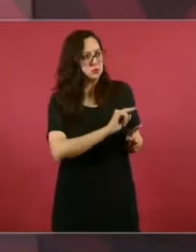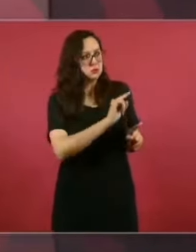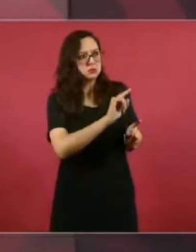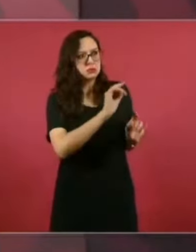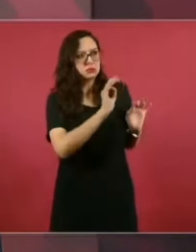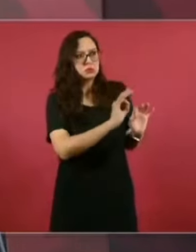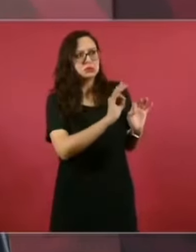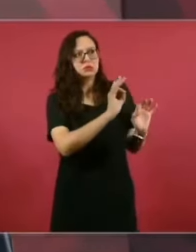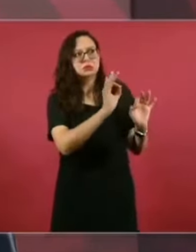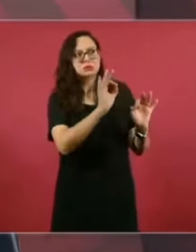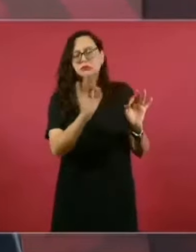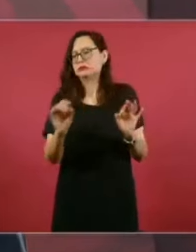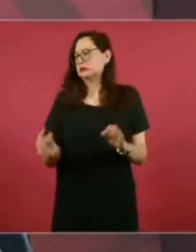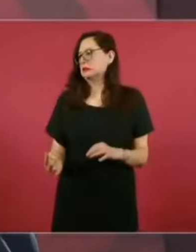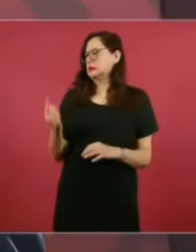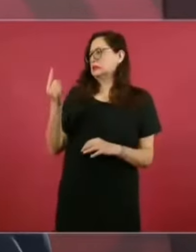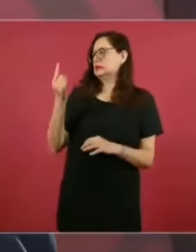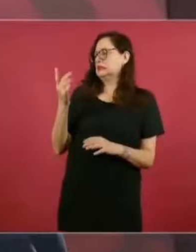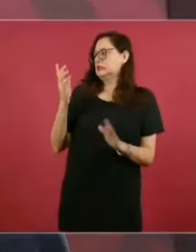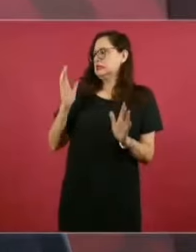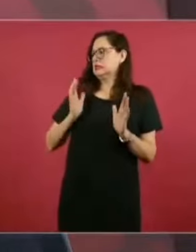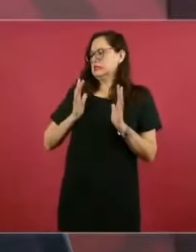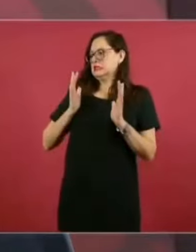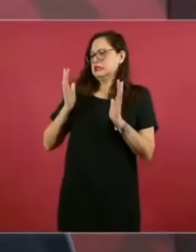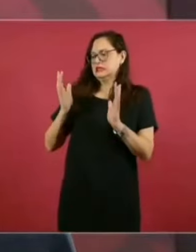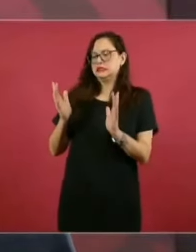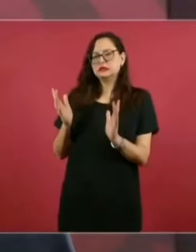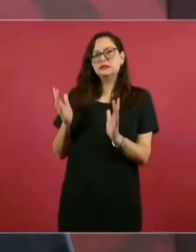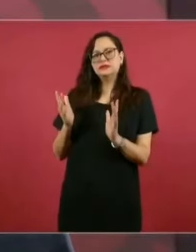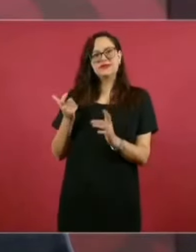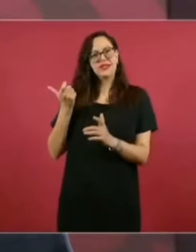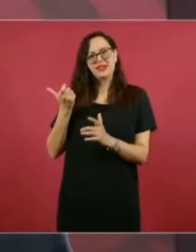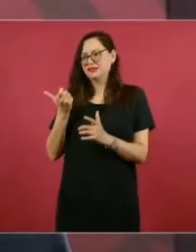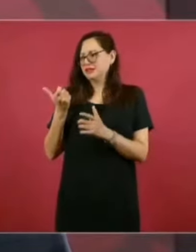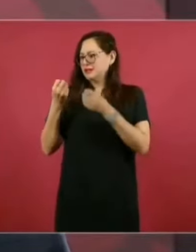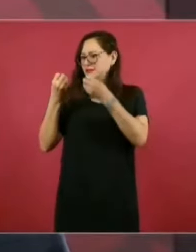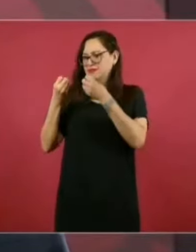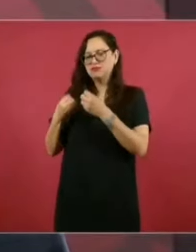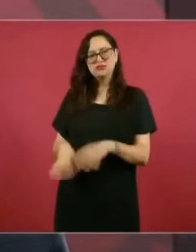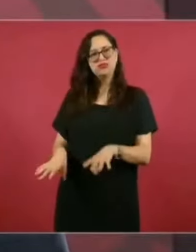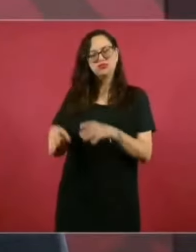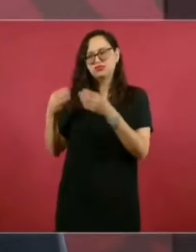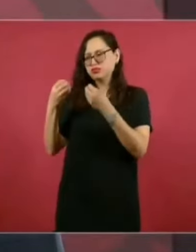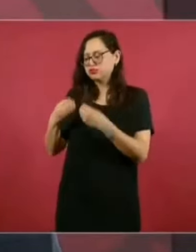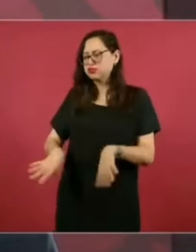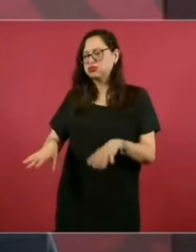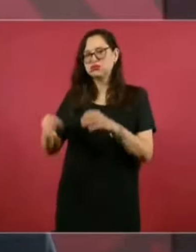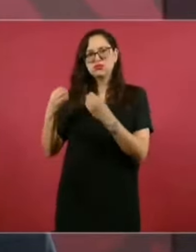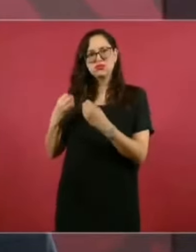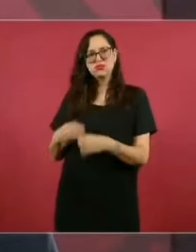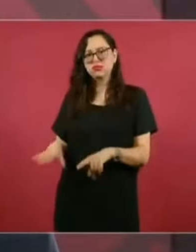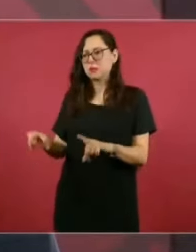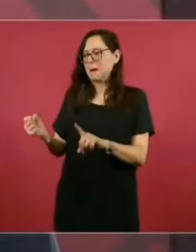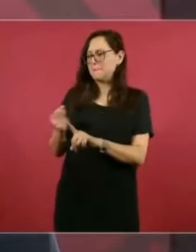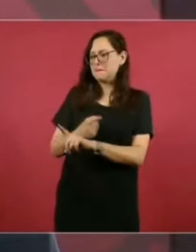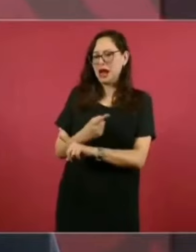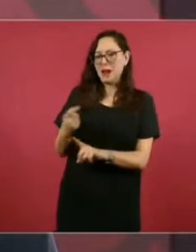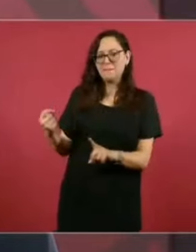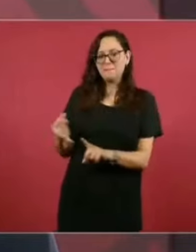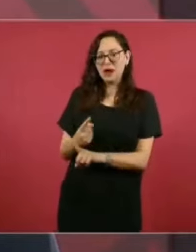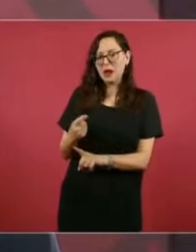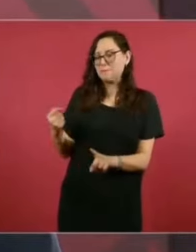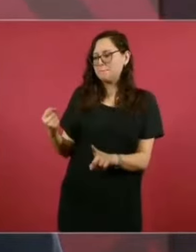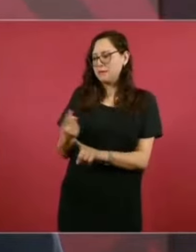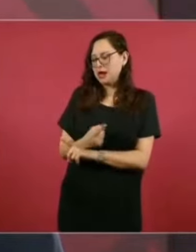de recuperación de lo sustraído